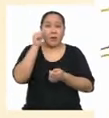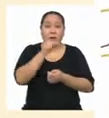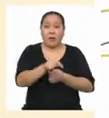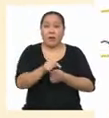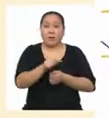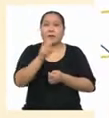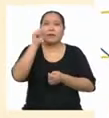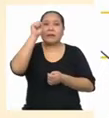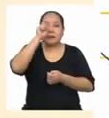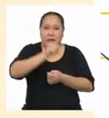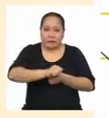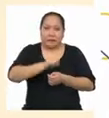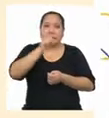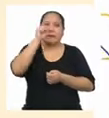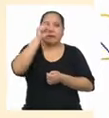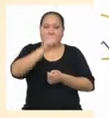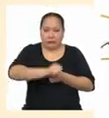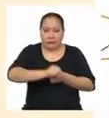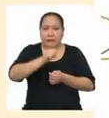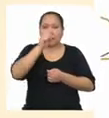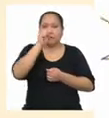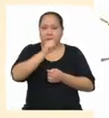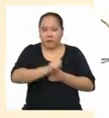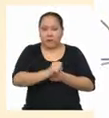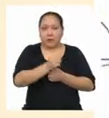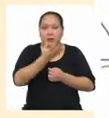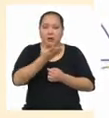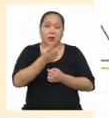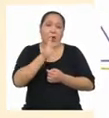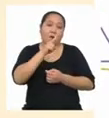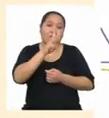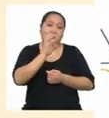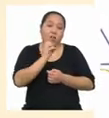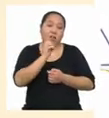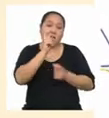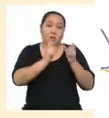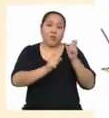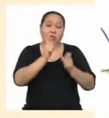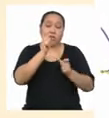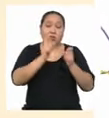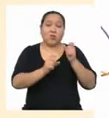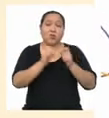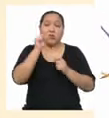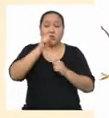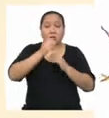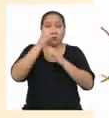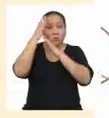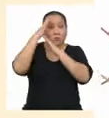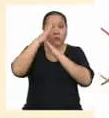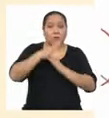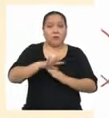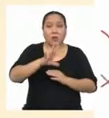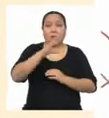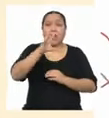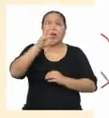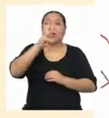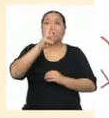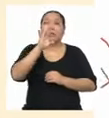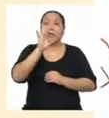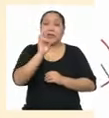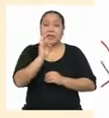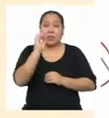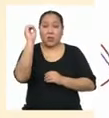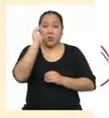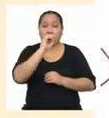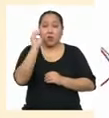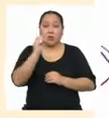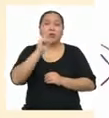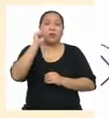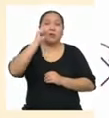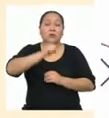sido sí Haciendo referencia que 20 personas O sea, el 67% Han sido discriminados